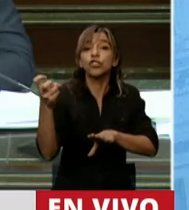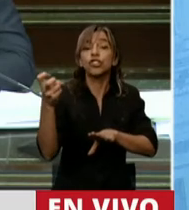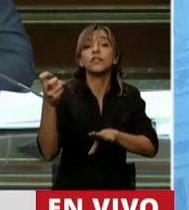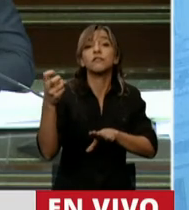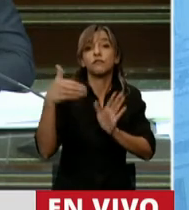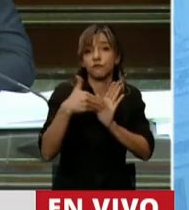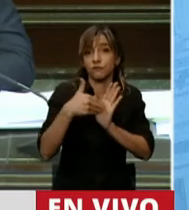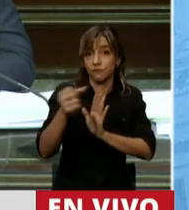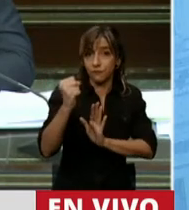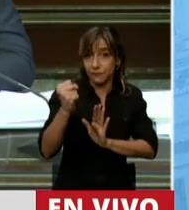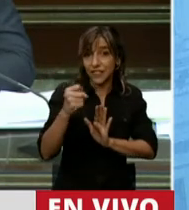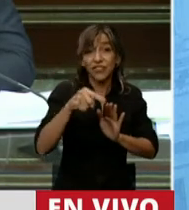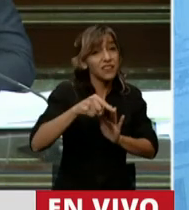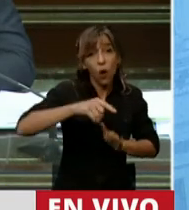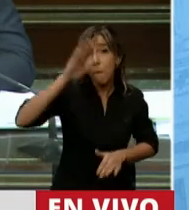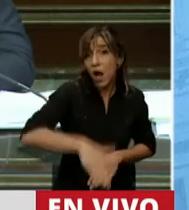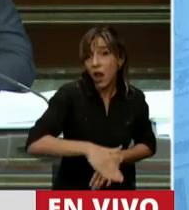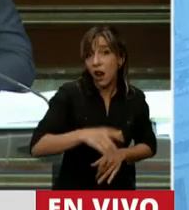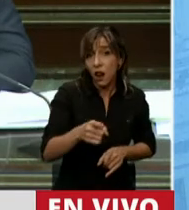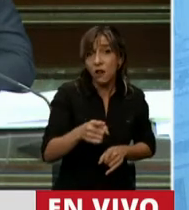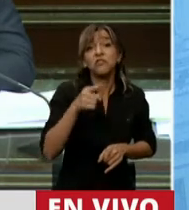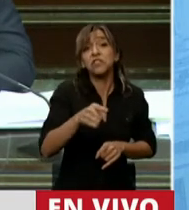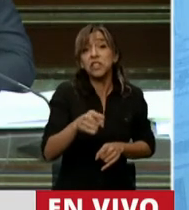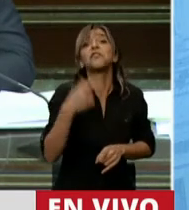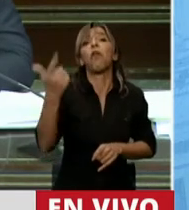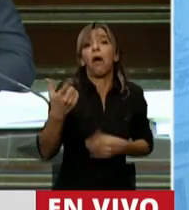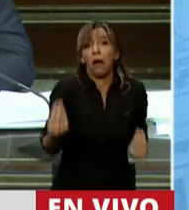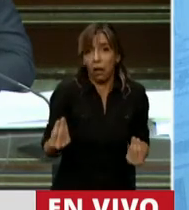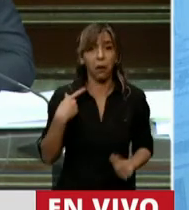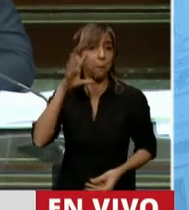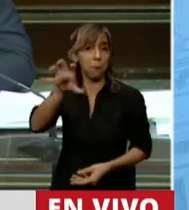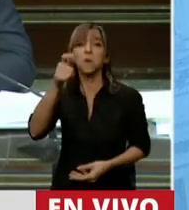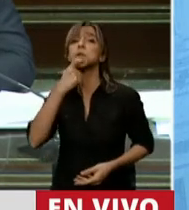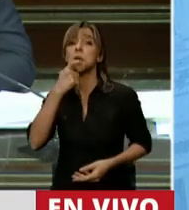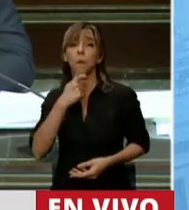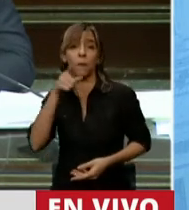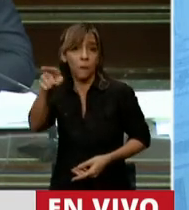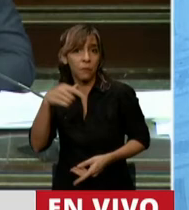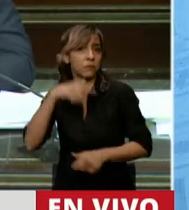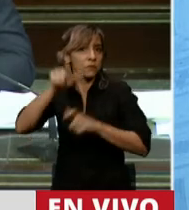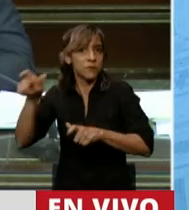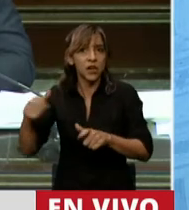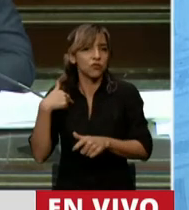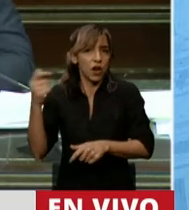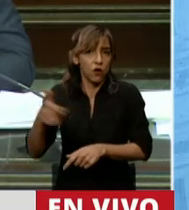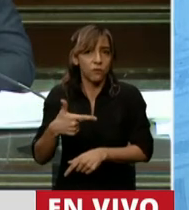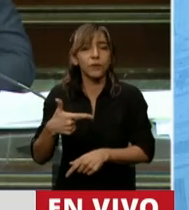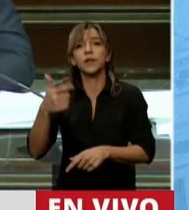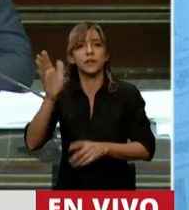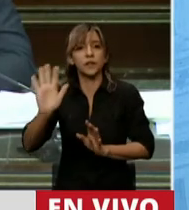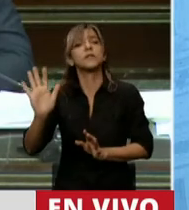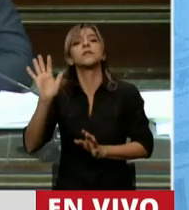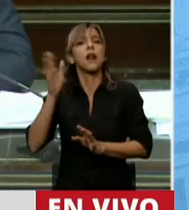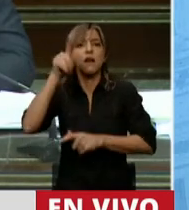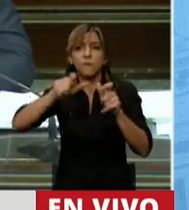notablemente inferior. ¿Y qué es lo que permitiría eso? Que una provincia como la de Mendoza, los usuarios, las personas comunes, aquellos que